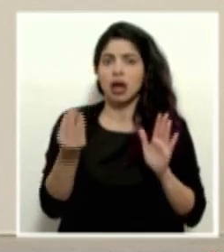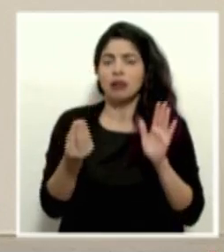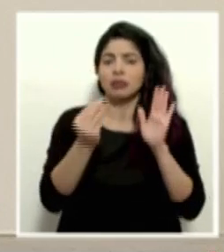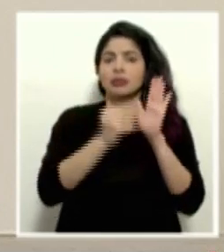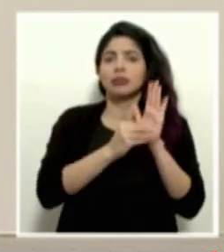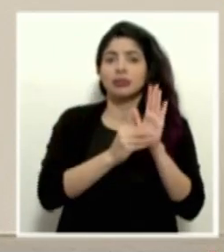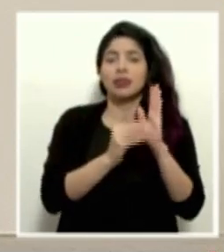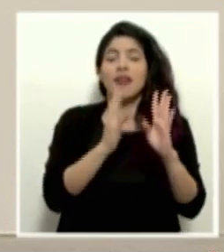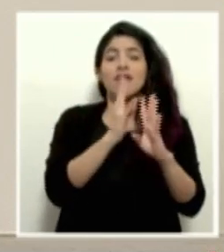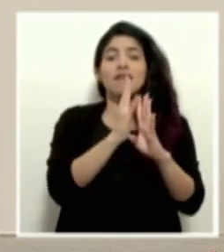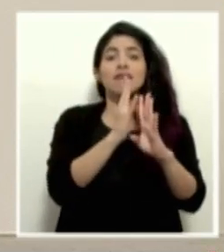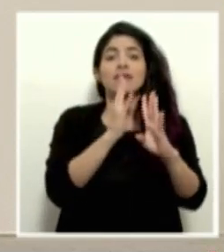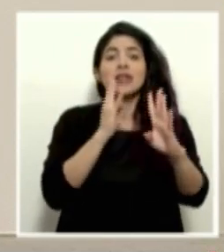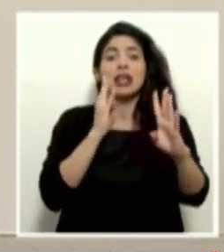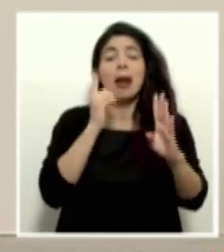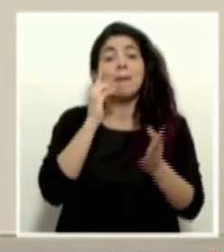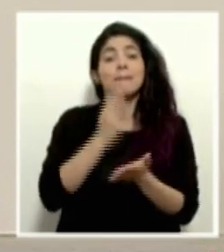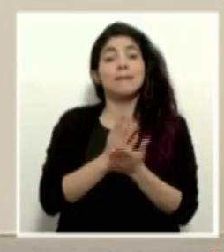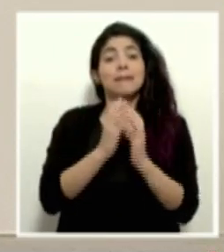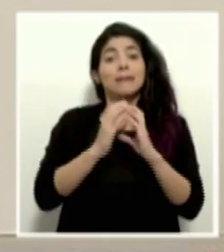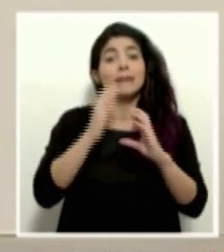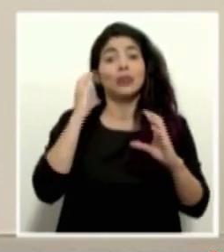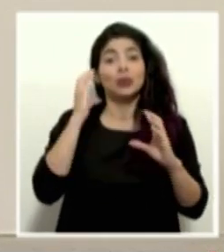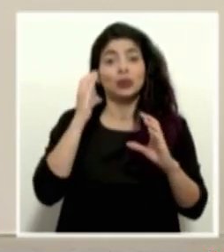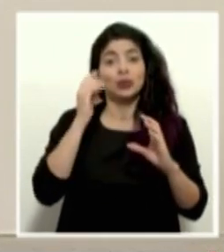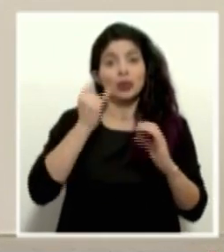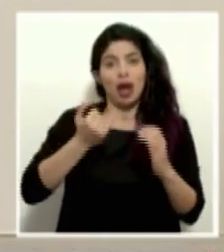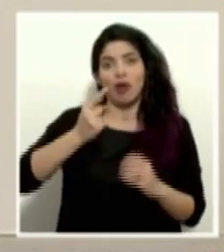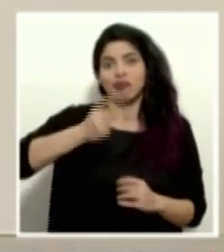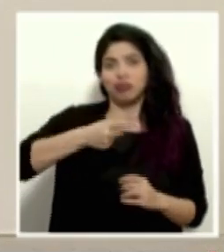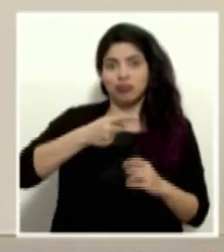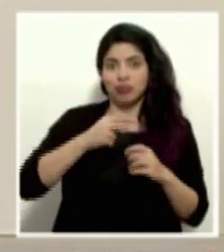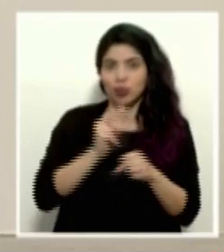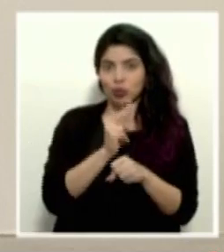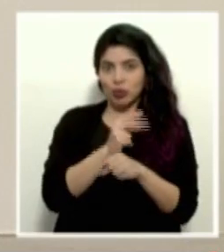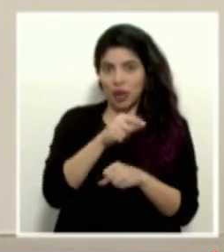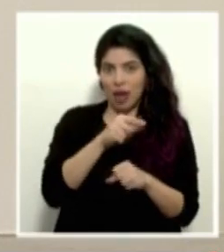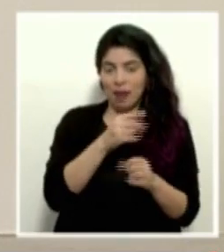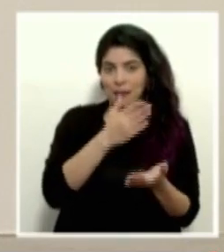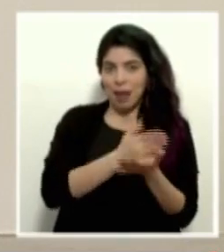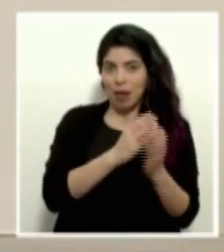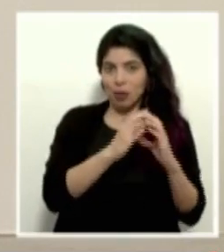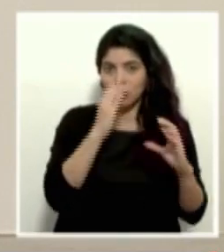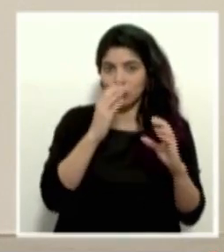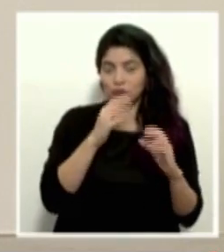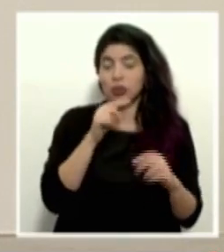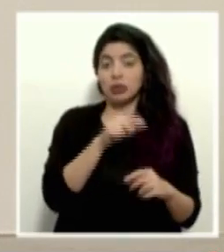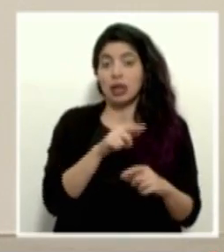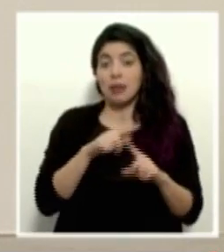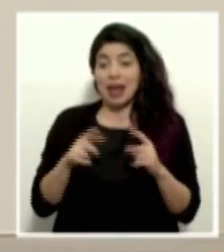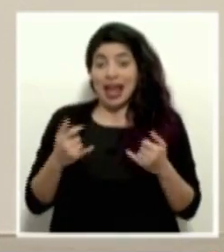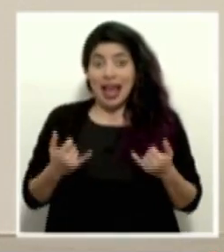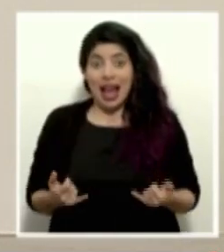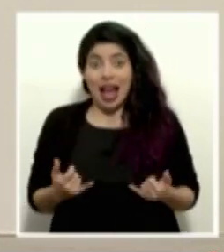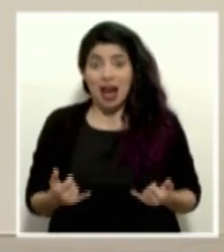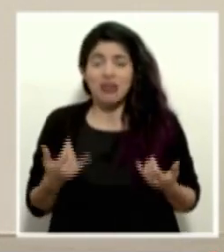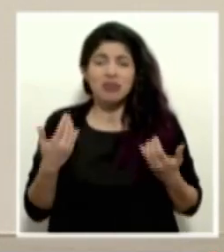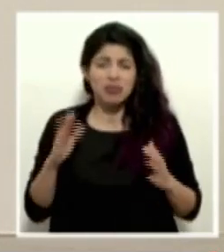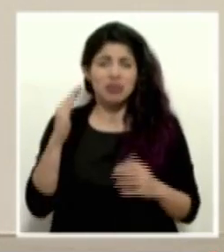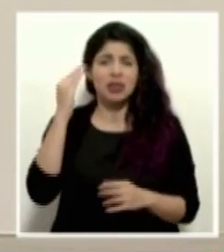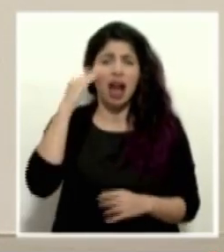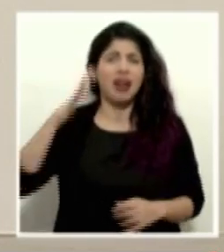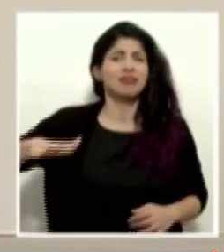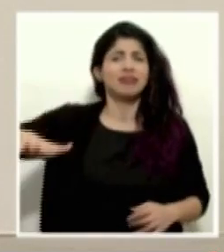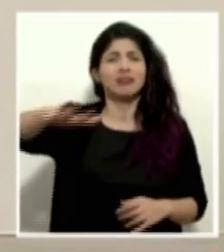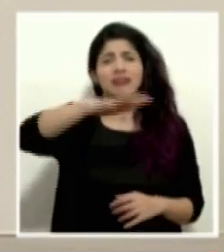asunto de las filas para las paradas en buses, que también se hace obligatorio, y en este momento en realidad ya es sabido que hay un